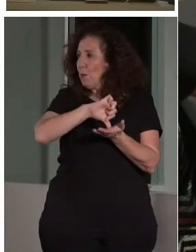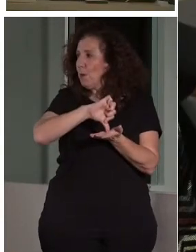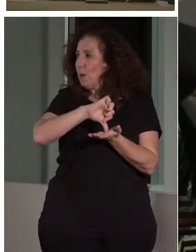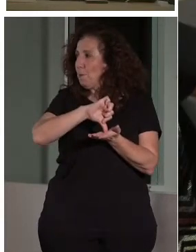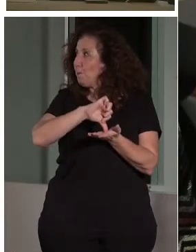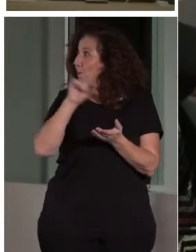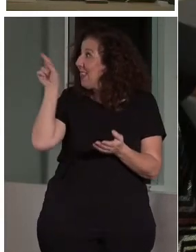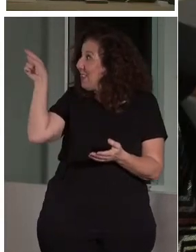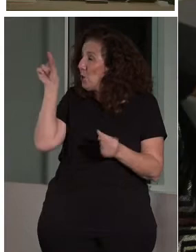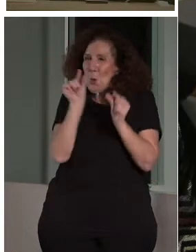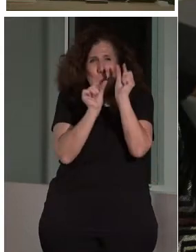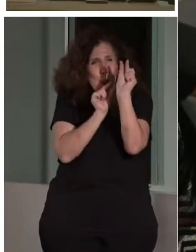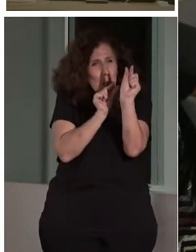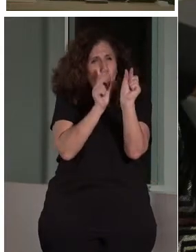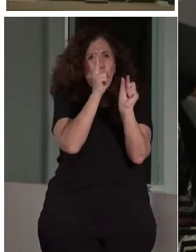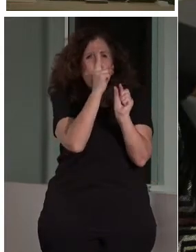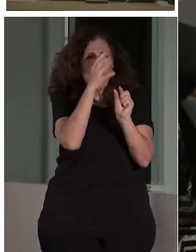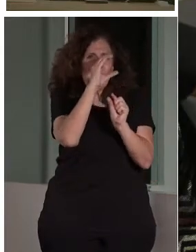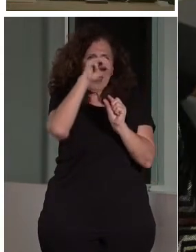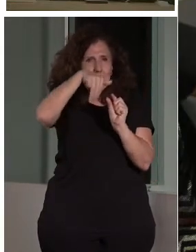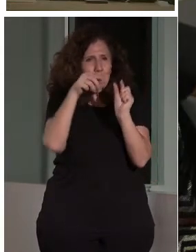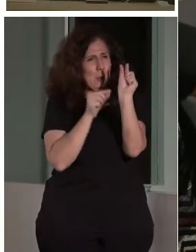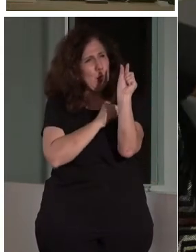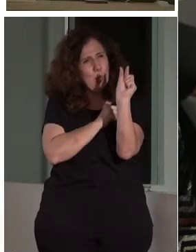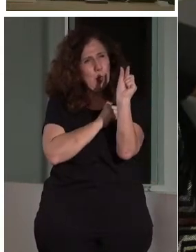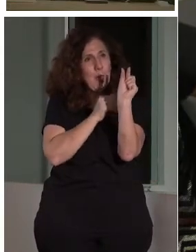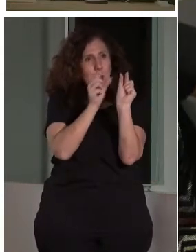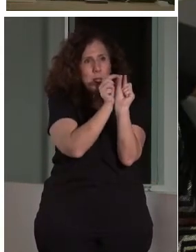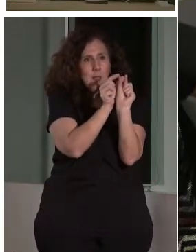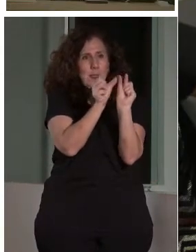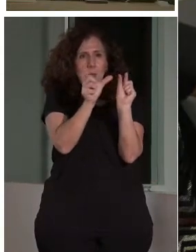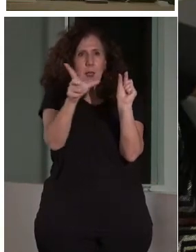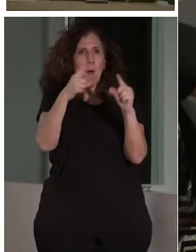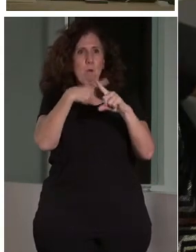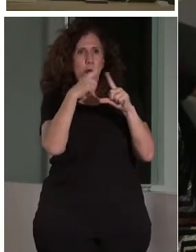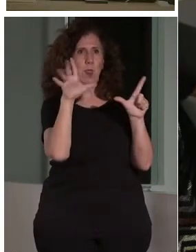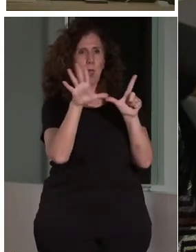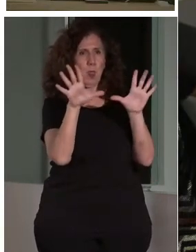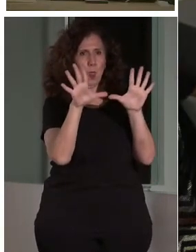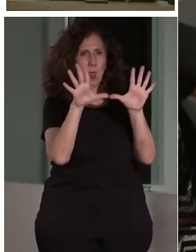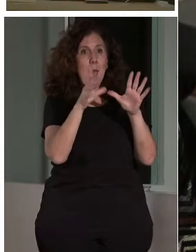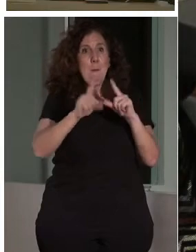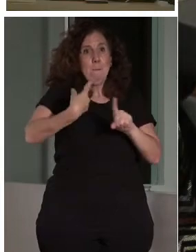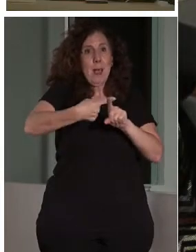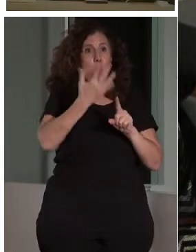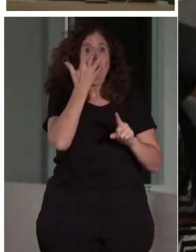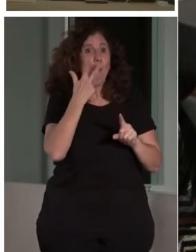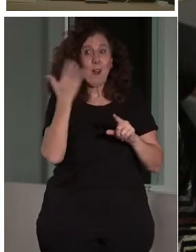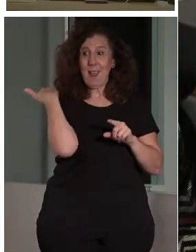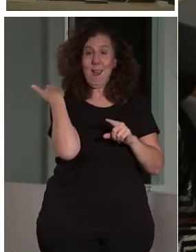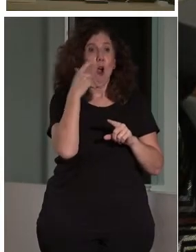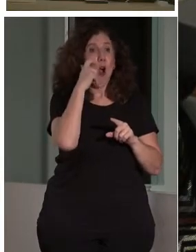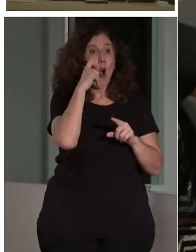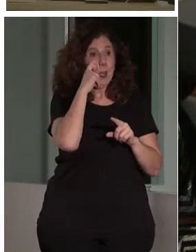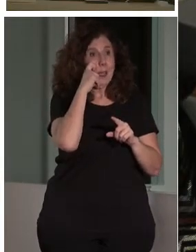2 centímetros. Está aumentado 10 veces y, además, los colores originales están potenciados para que las personas